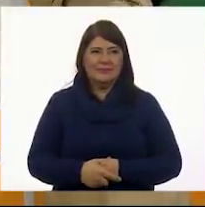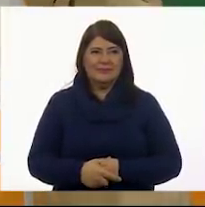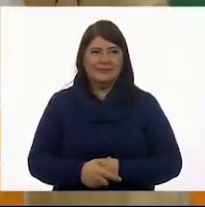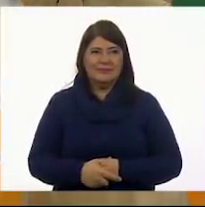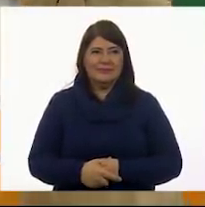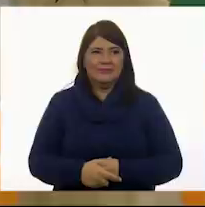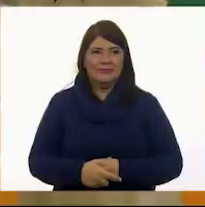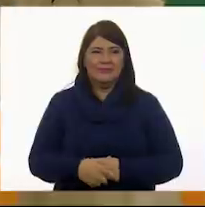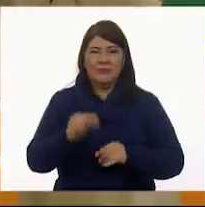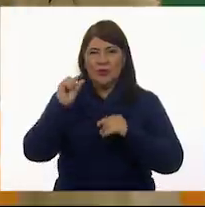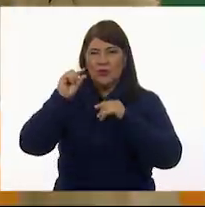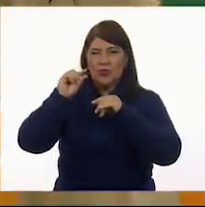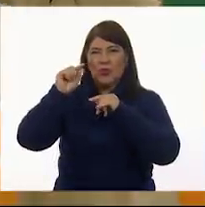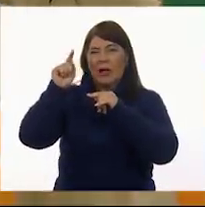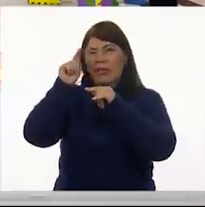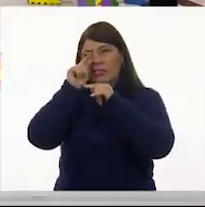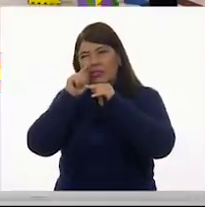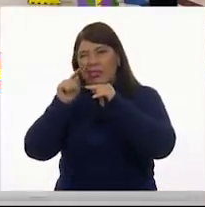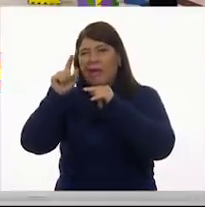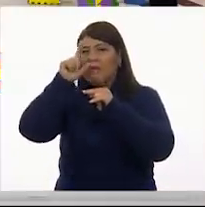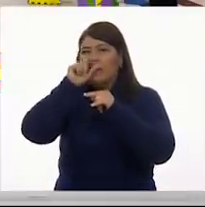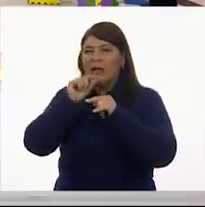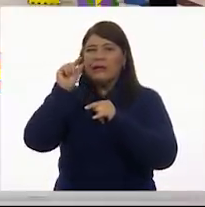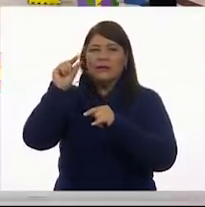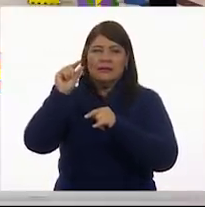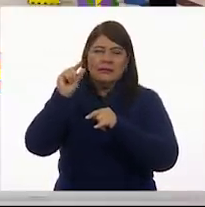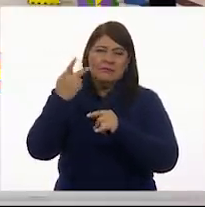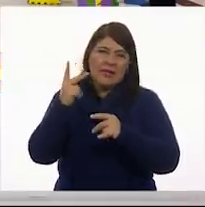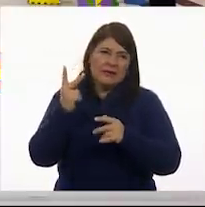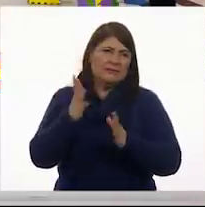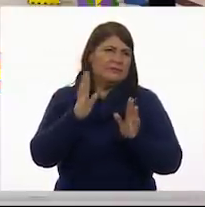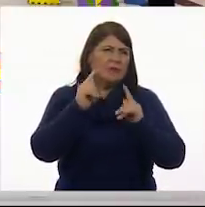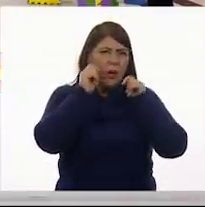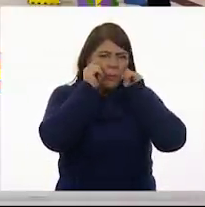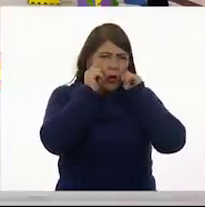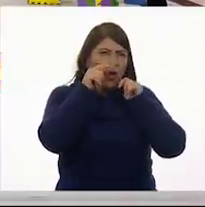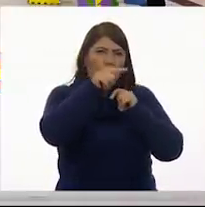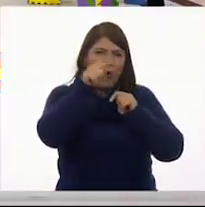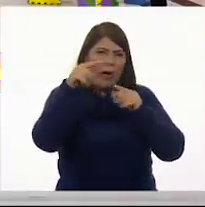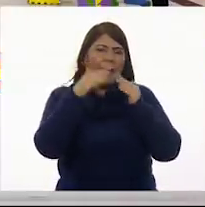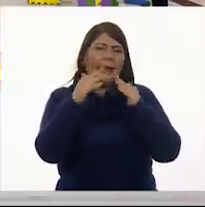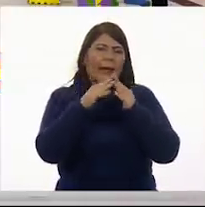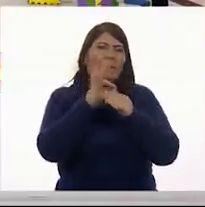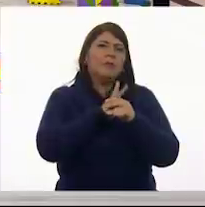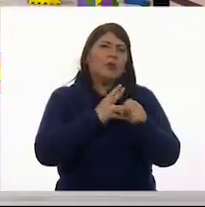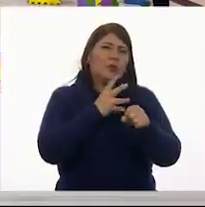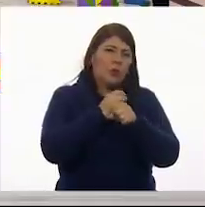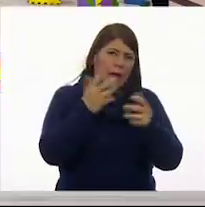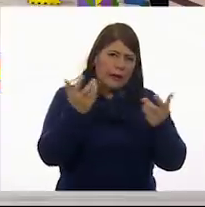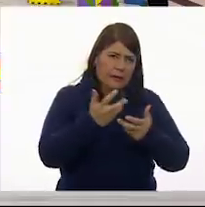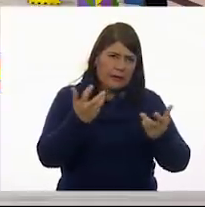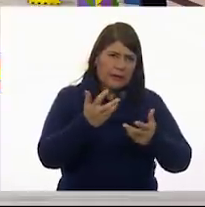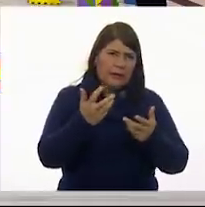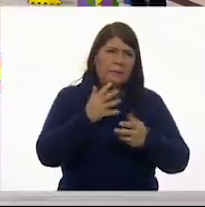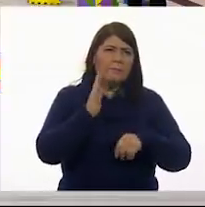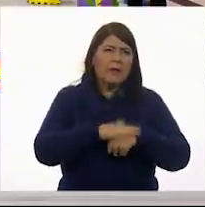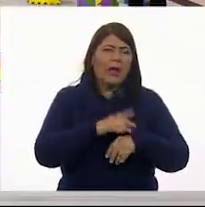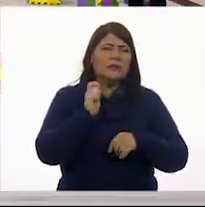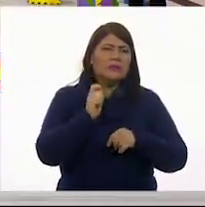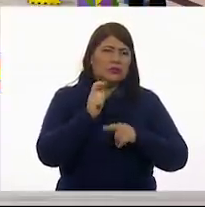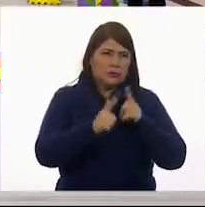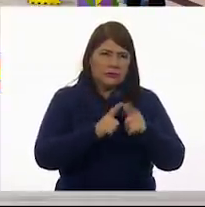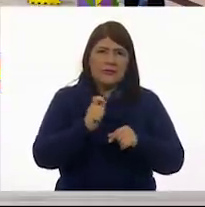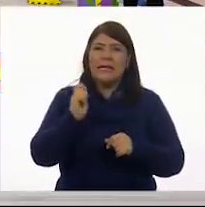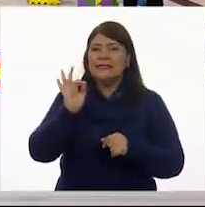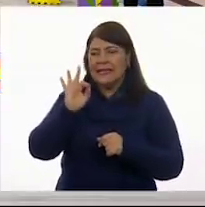Se barreó un poco aquí. Un poco. bueno. Pero con mucho cuidado en casa pueden hacerlo. Sí. Que les quede mejor